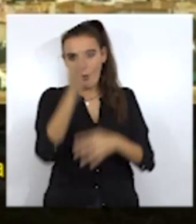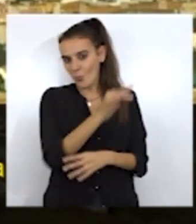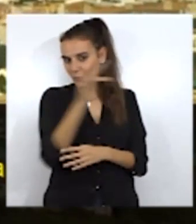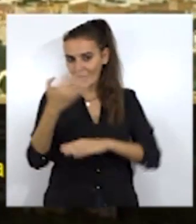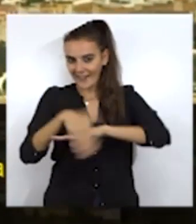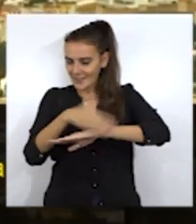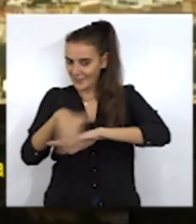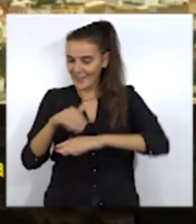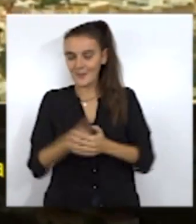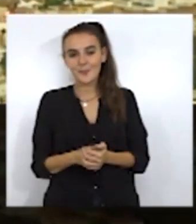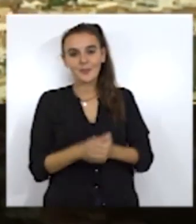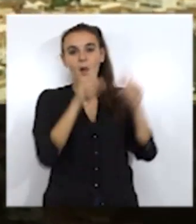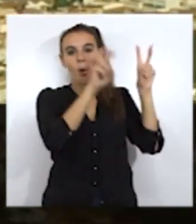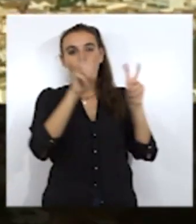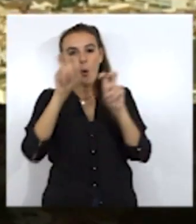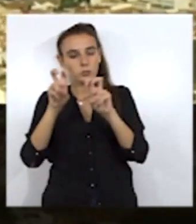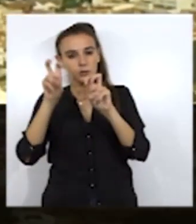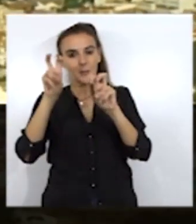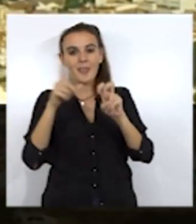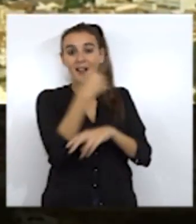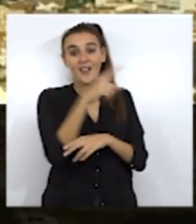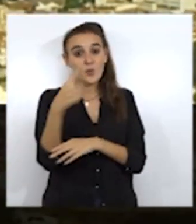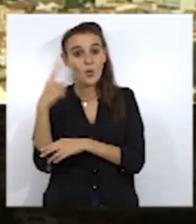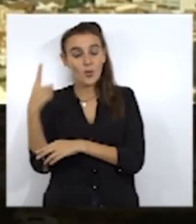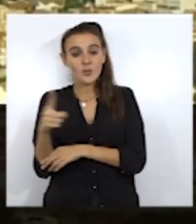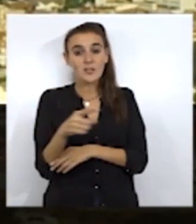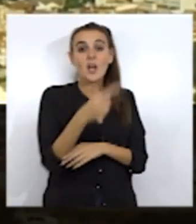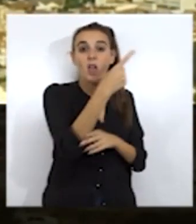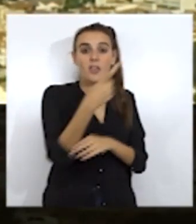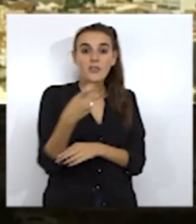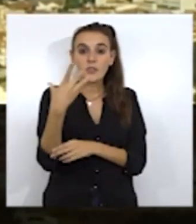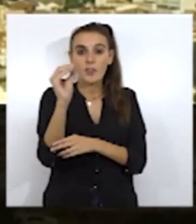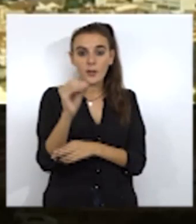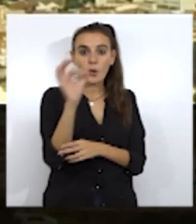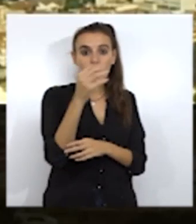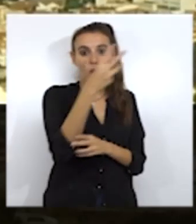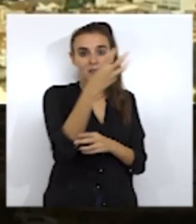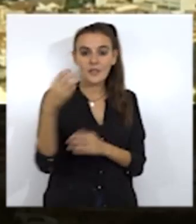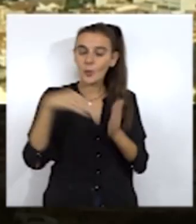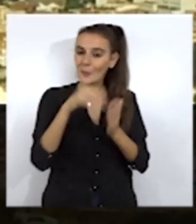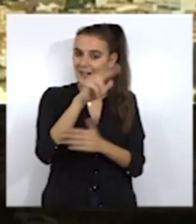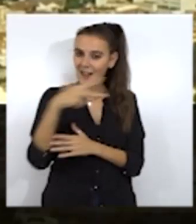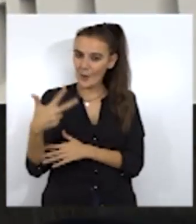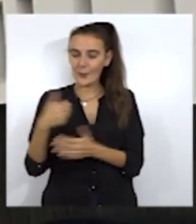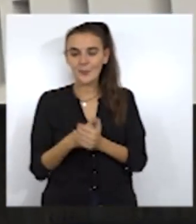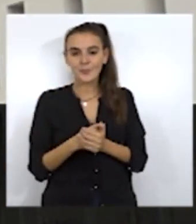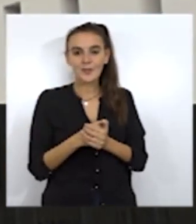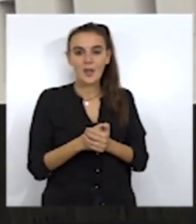práctica totalidad de las barriadas. Se trata de actuaciones, cada una de ellas, de entre 150.000 y 300.000 euros.